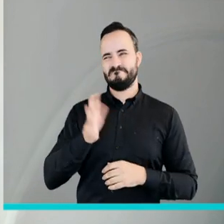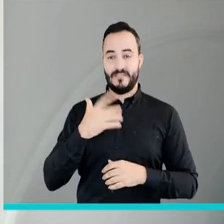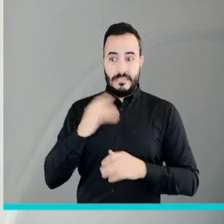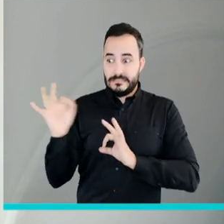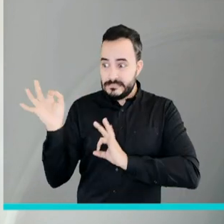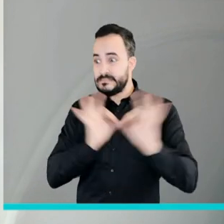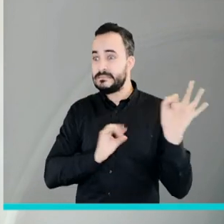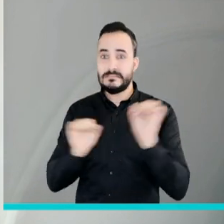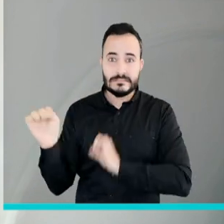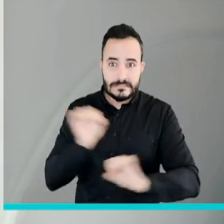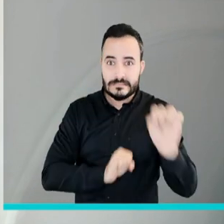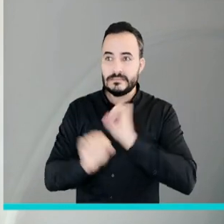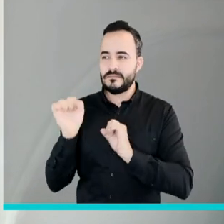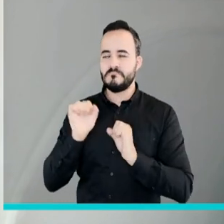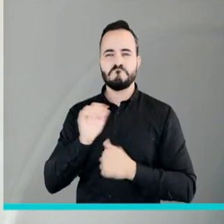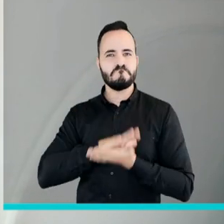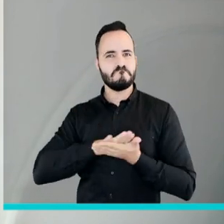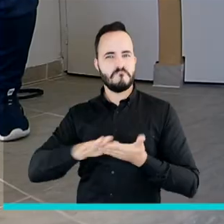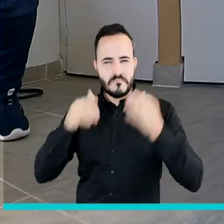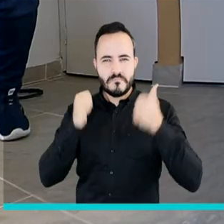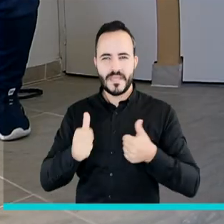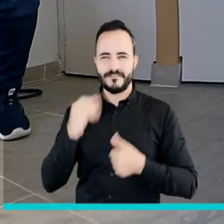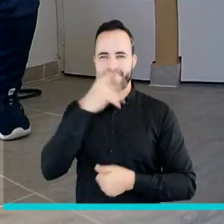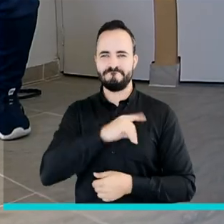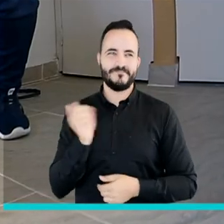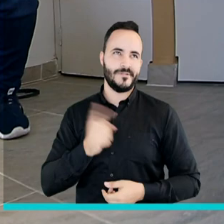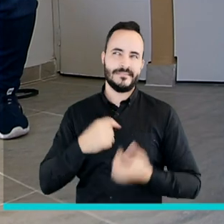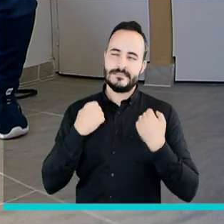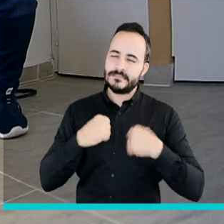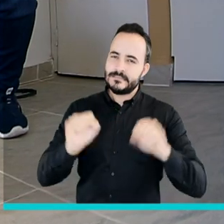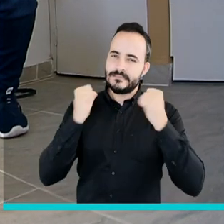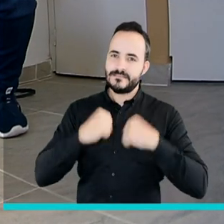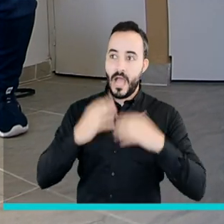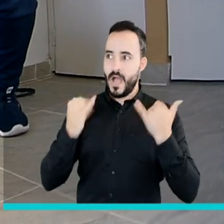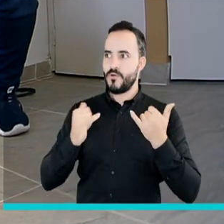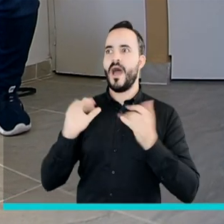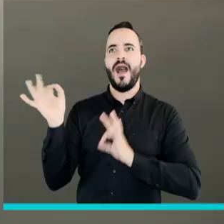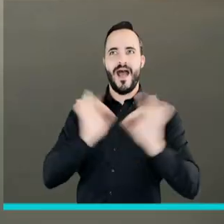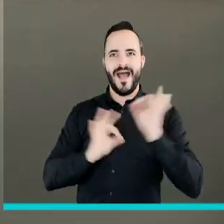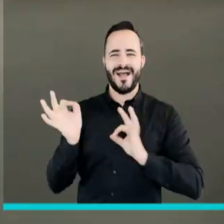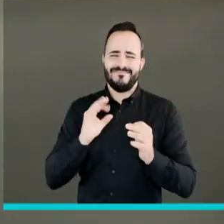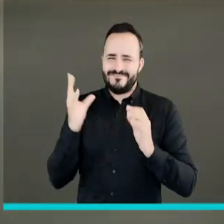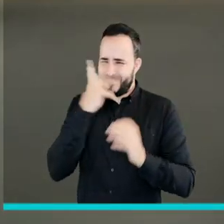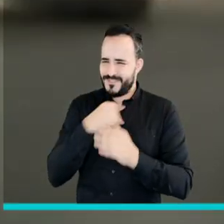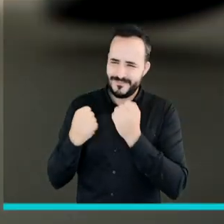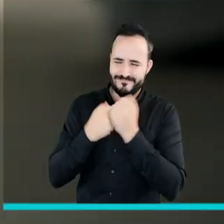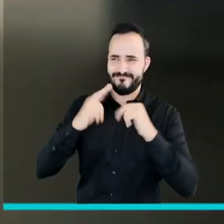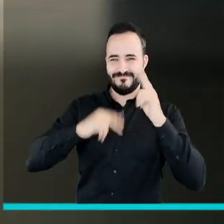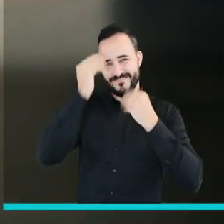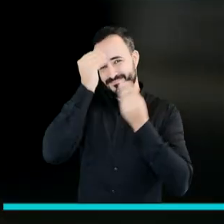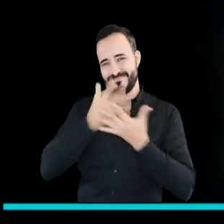si no estuviera organizada. Entonces, nos ha traído muchas bendiciones.